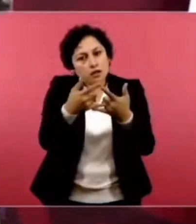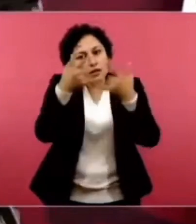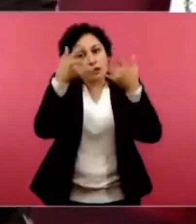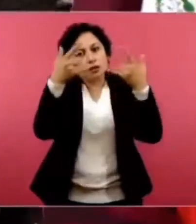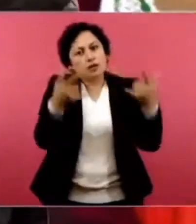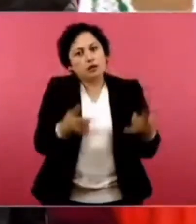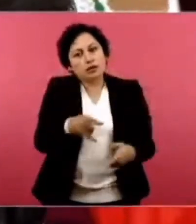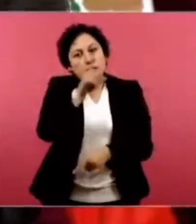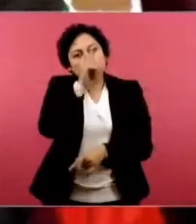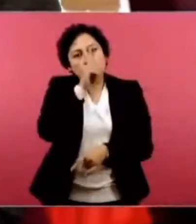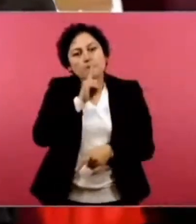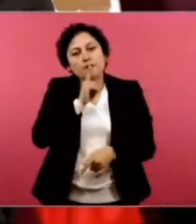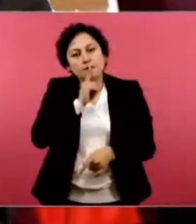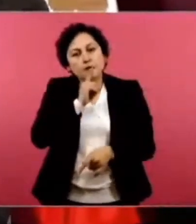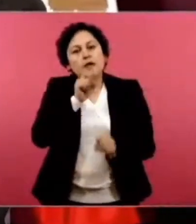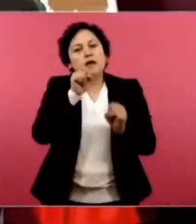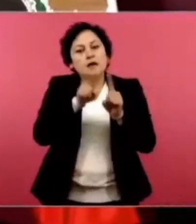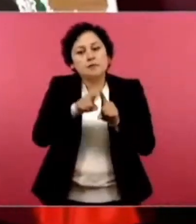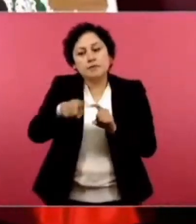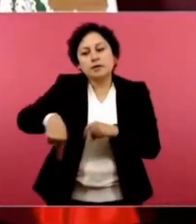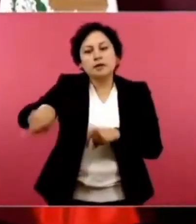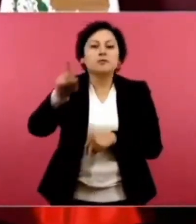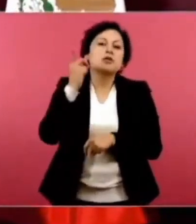maiceando a diputados